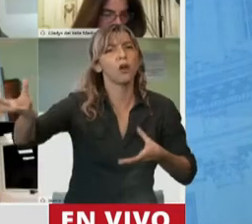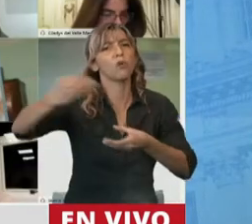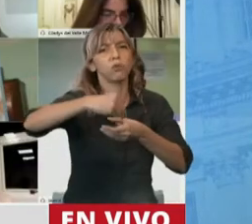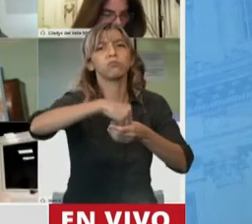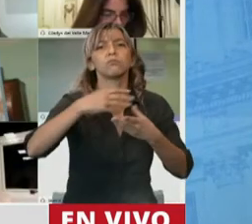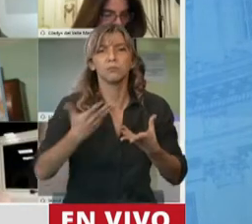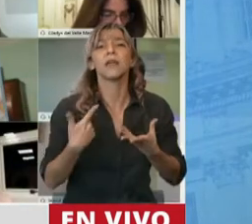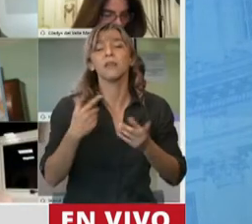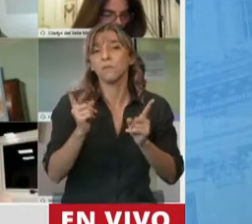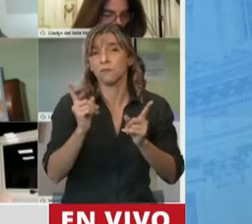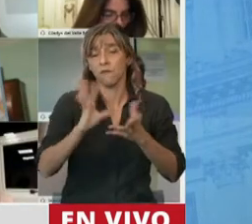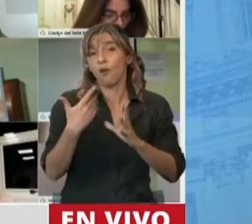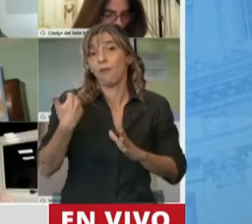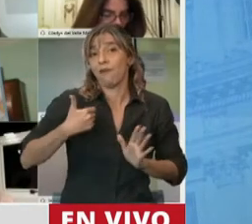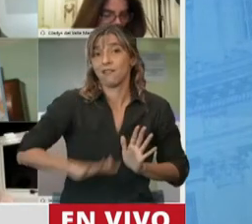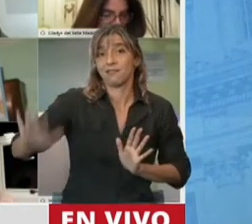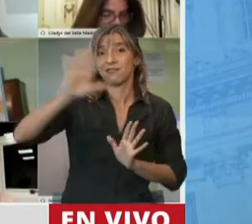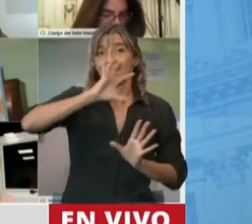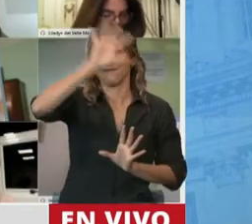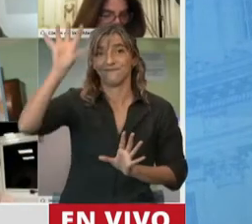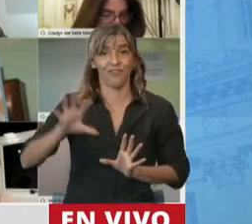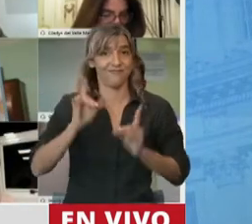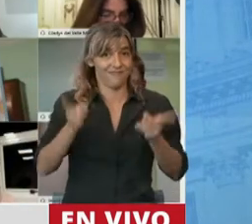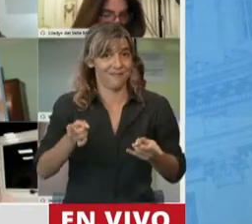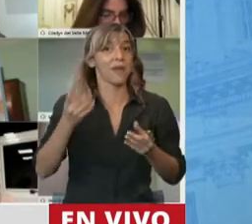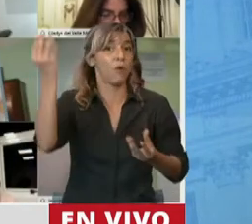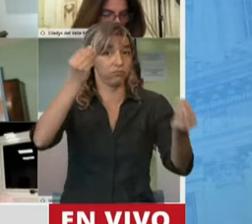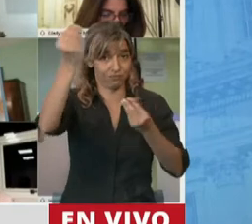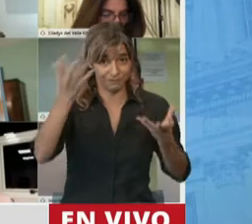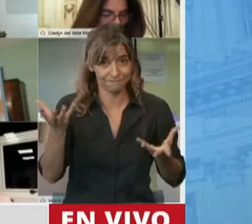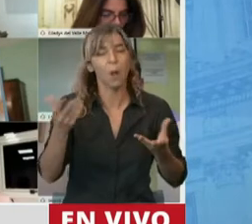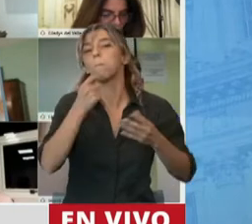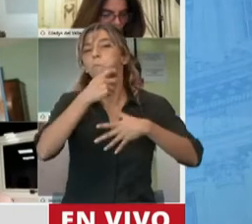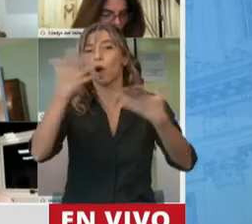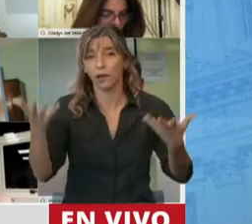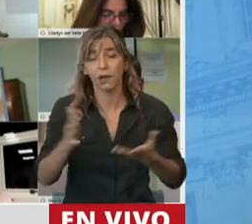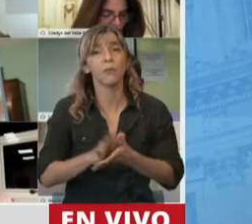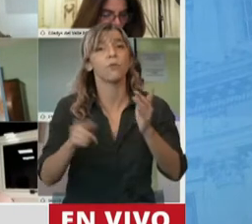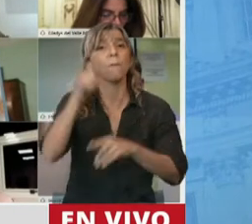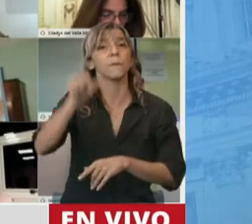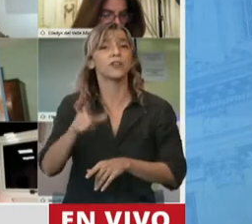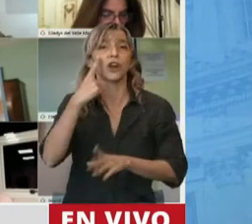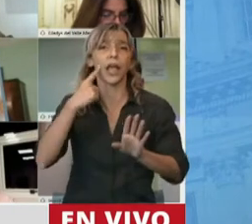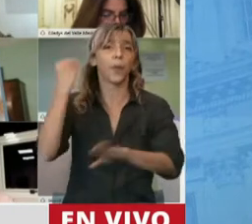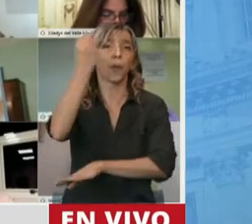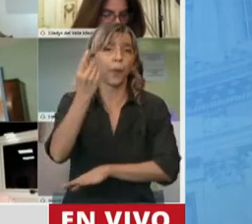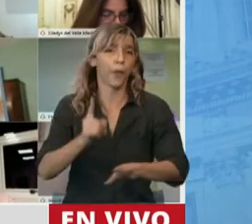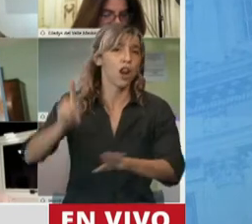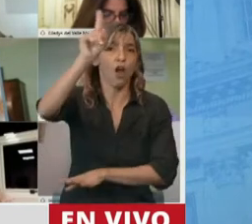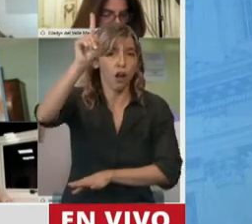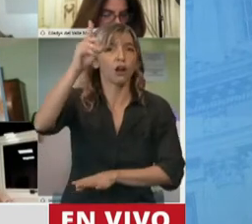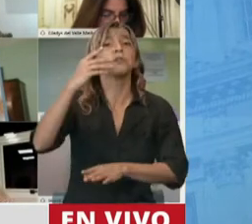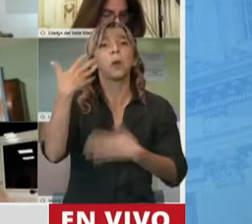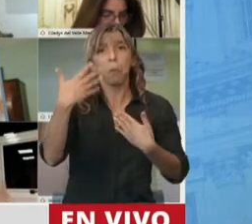federalismo que la ley tiene. Quiero decir con esto, una persona que está en Tilcara puede trabajar en una empresa que está en el barrio de